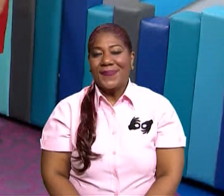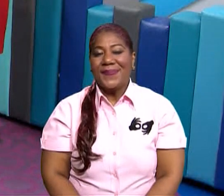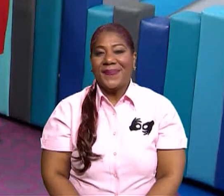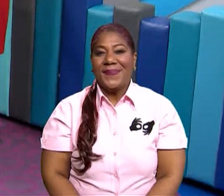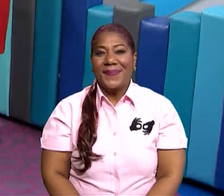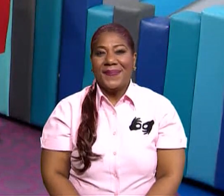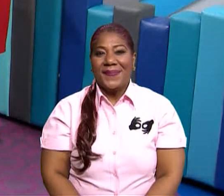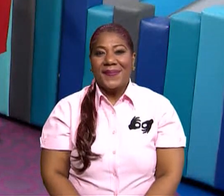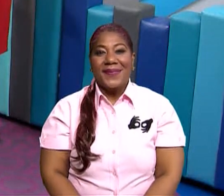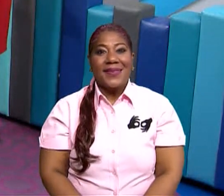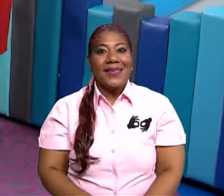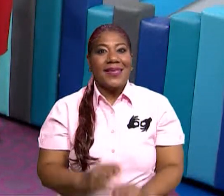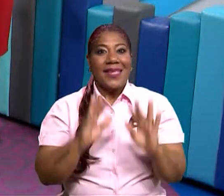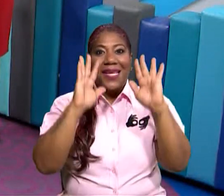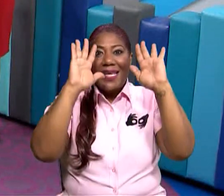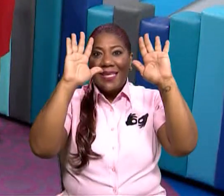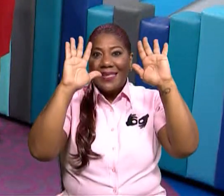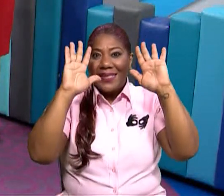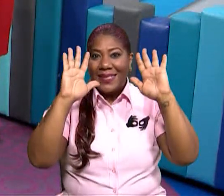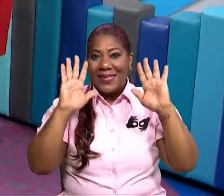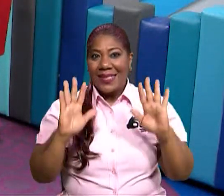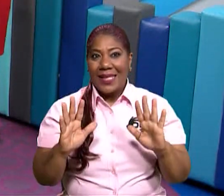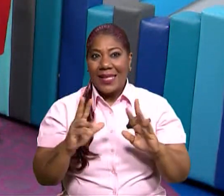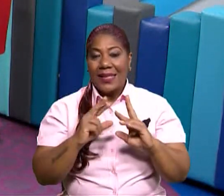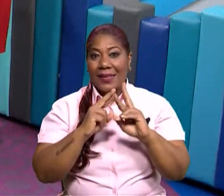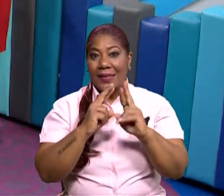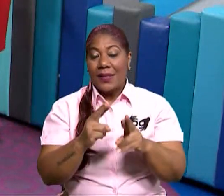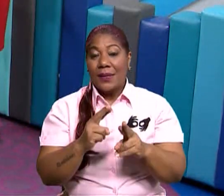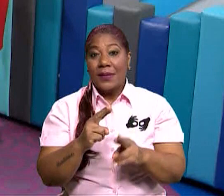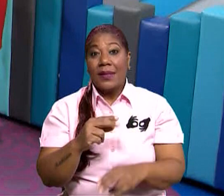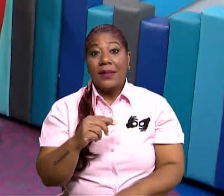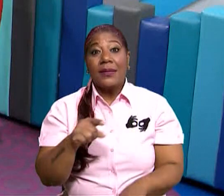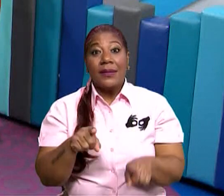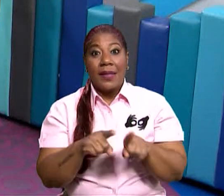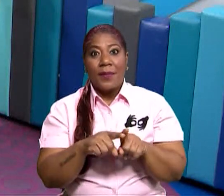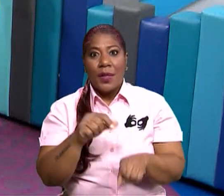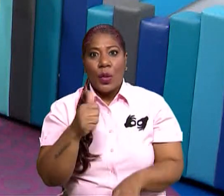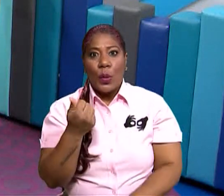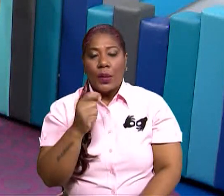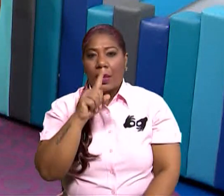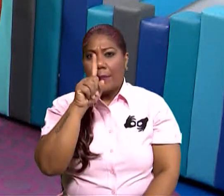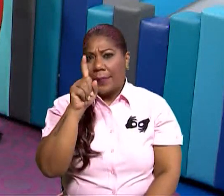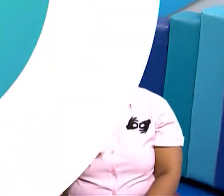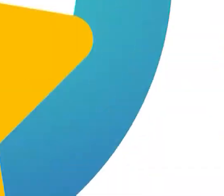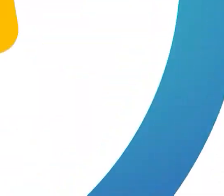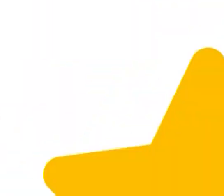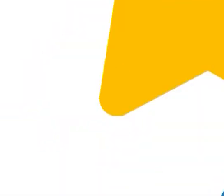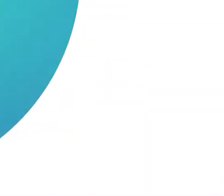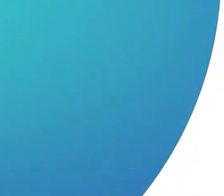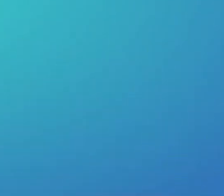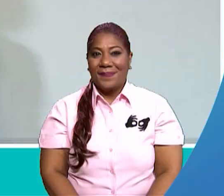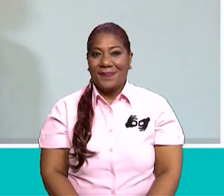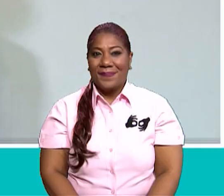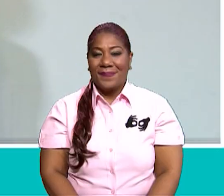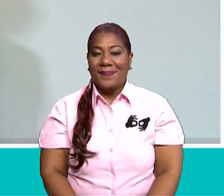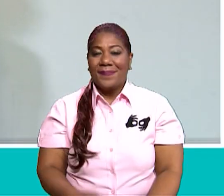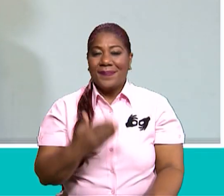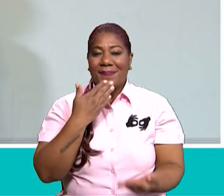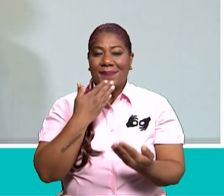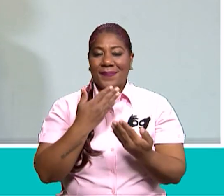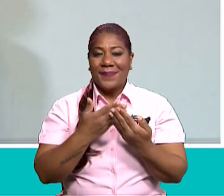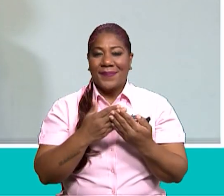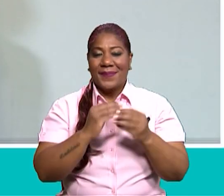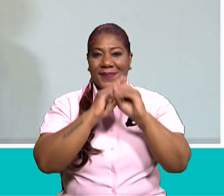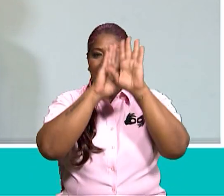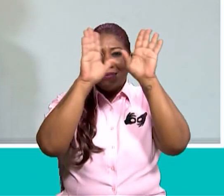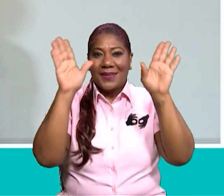Muy bien, Samuel. Excelente. Y también tenemos la pregunta de Astrid López. A ver, Astrid, cuéntanos. Buenos días,